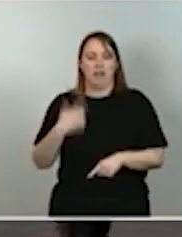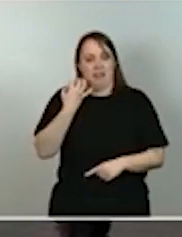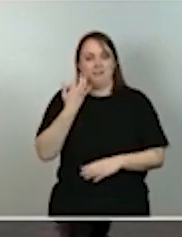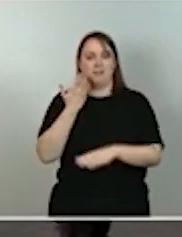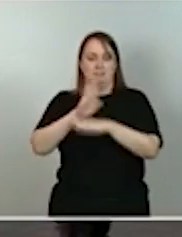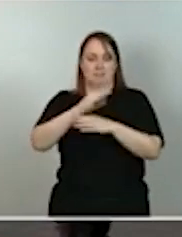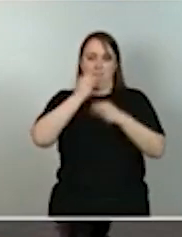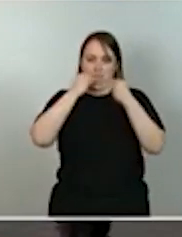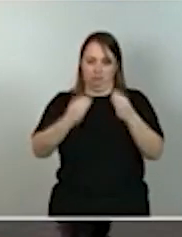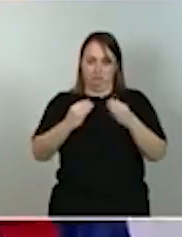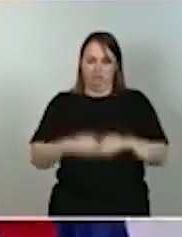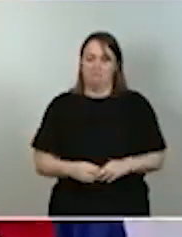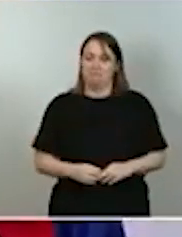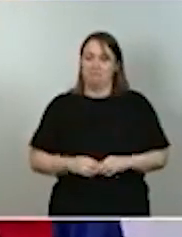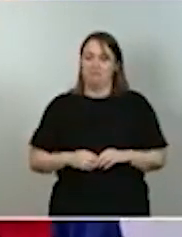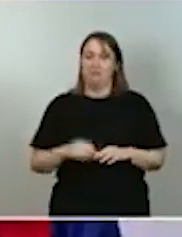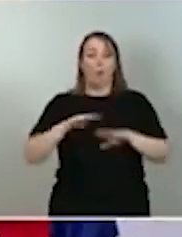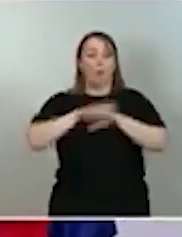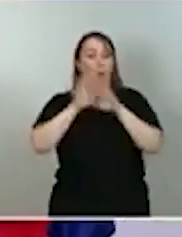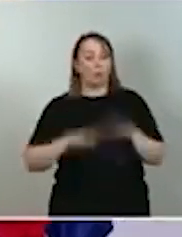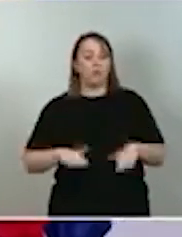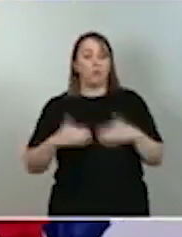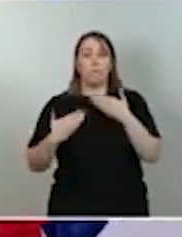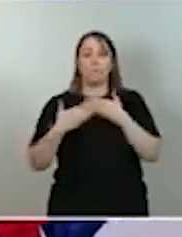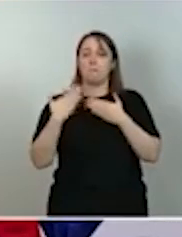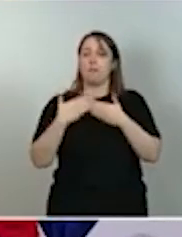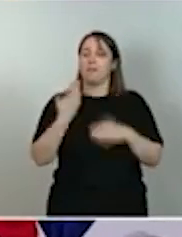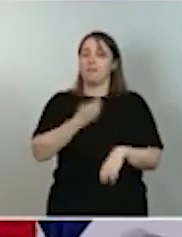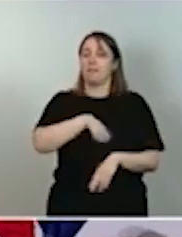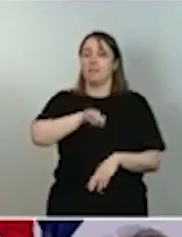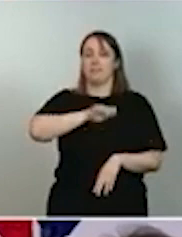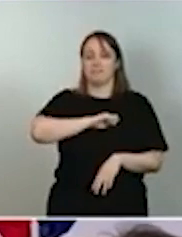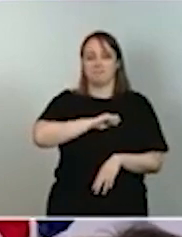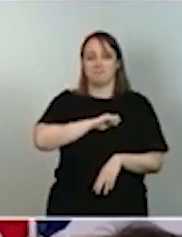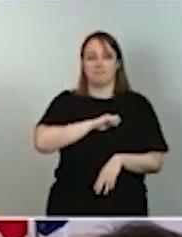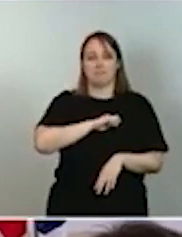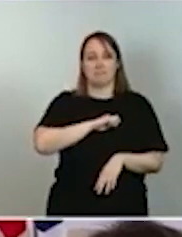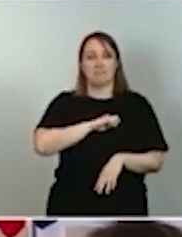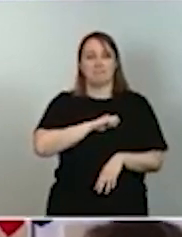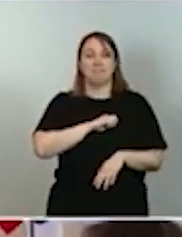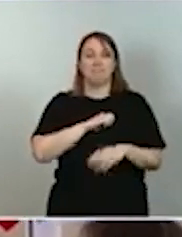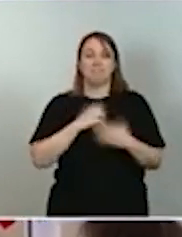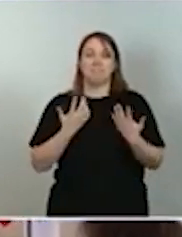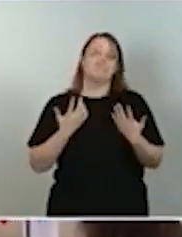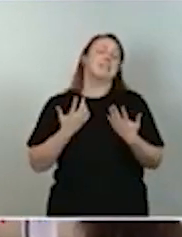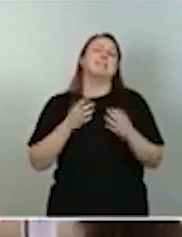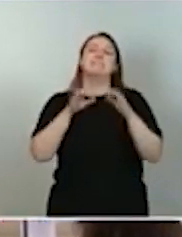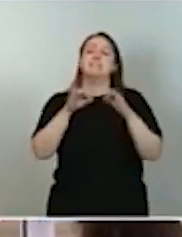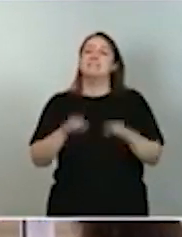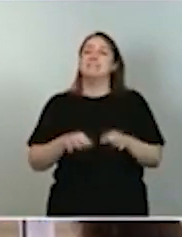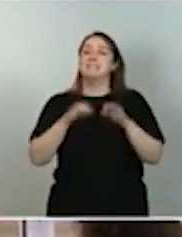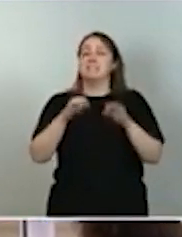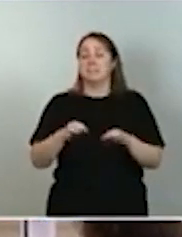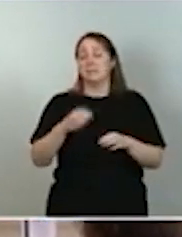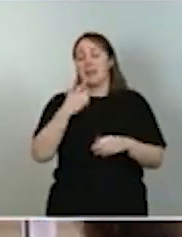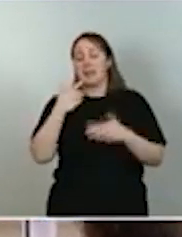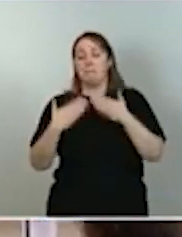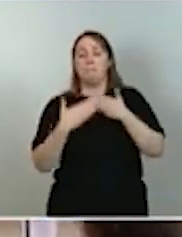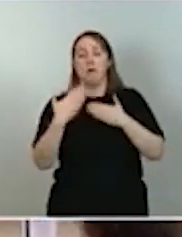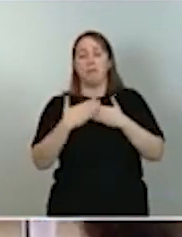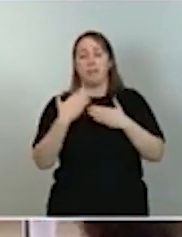la modernización de España tendrá enfrente a los que siempre han estado en contra de la modernización de España,